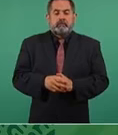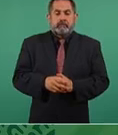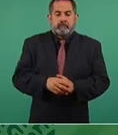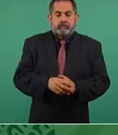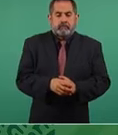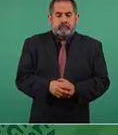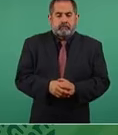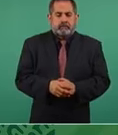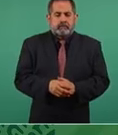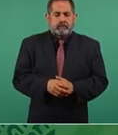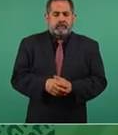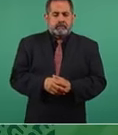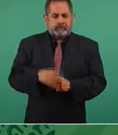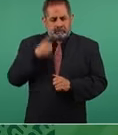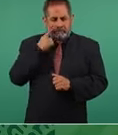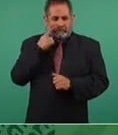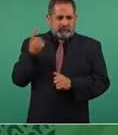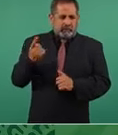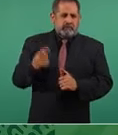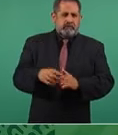miren cómo le pone.